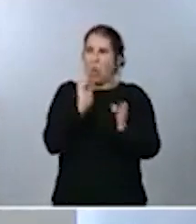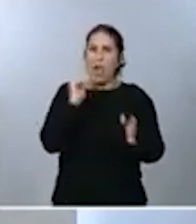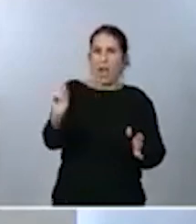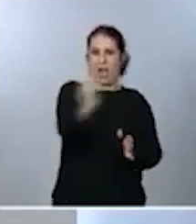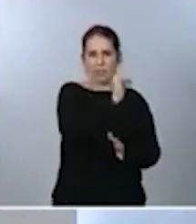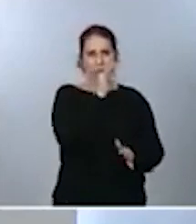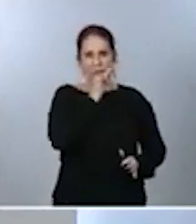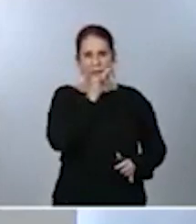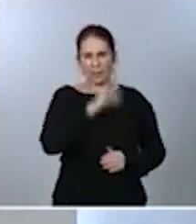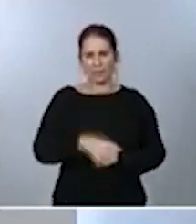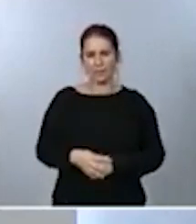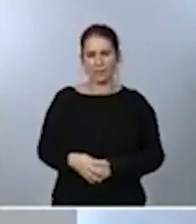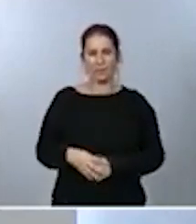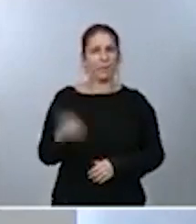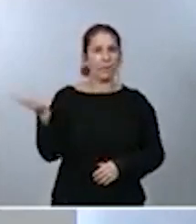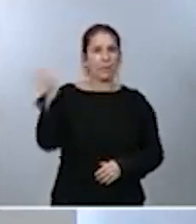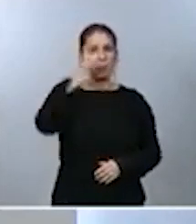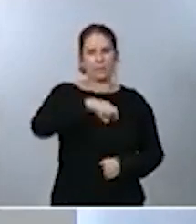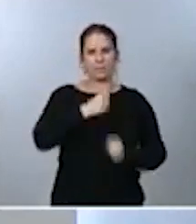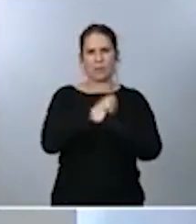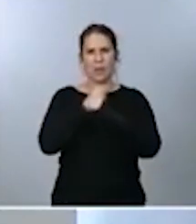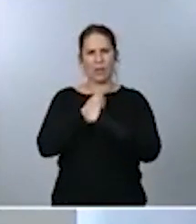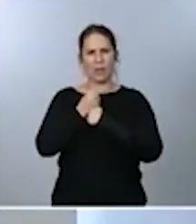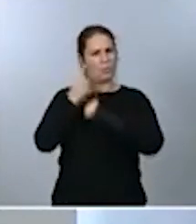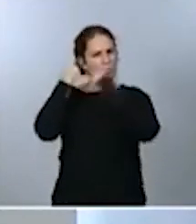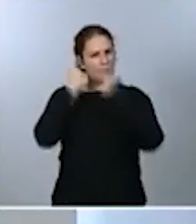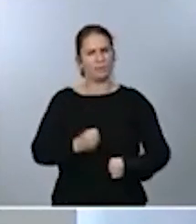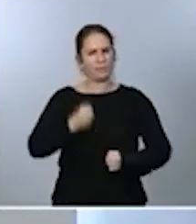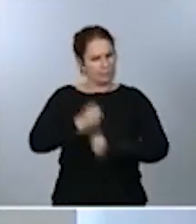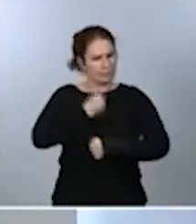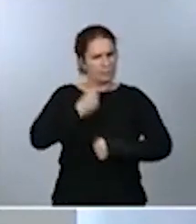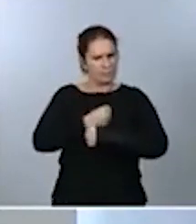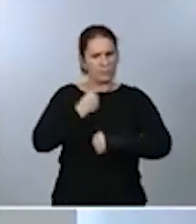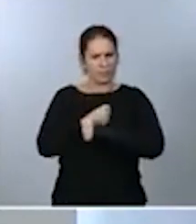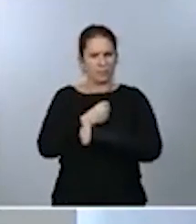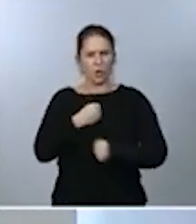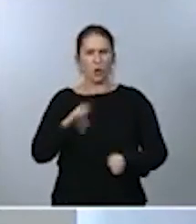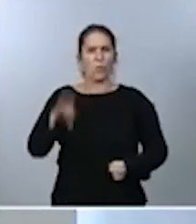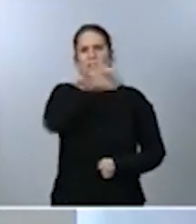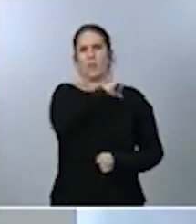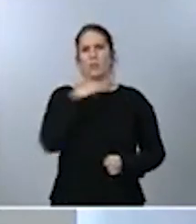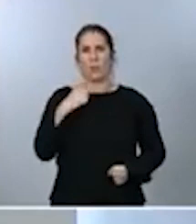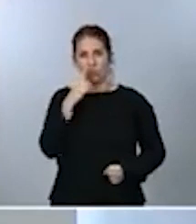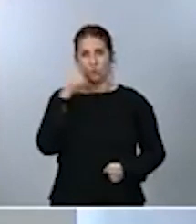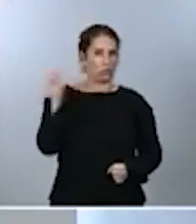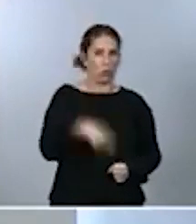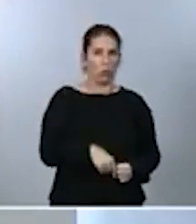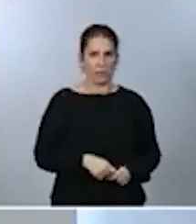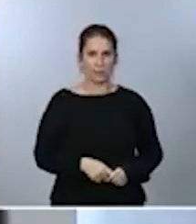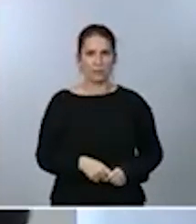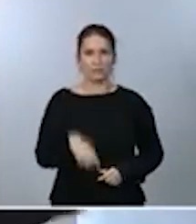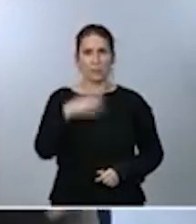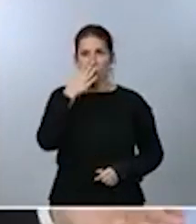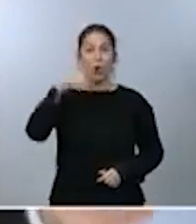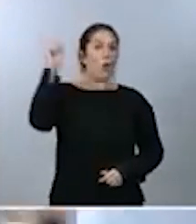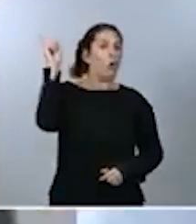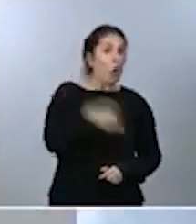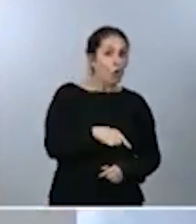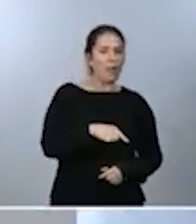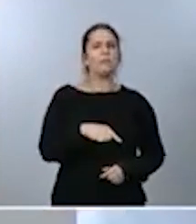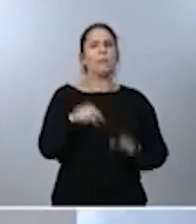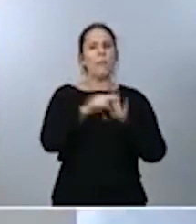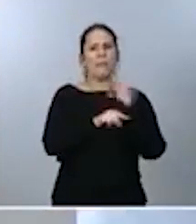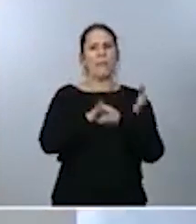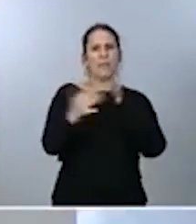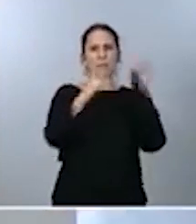saben, estamos trabajando de manera muy intensa con todas las comunidades autónomas. Todas ellas están tomando medidas. La comunidad